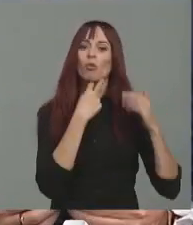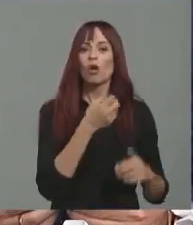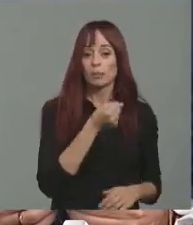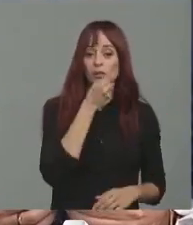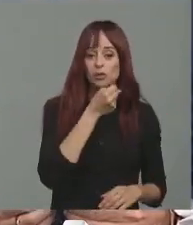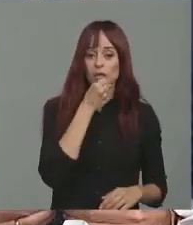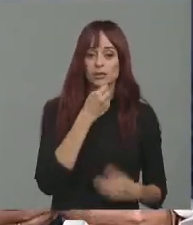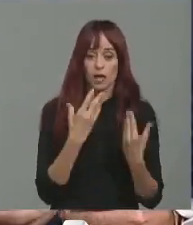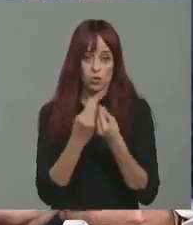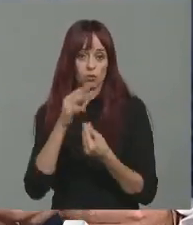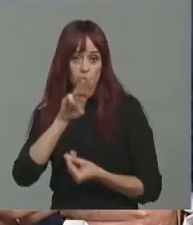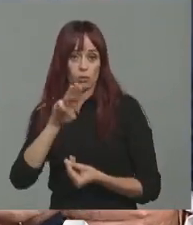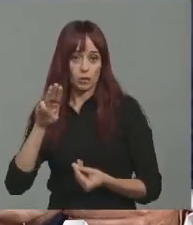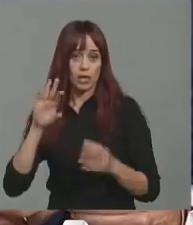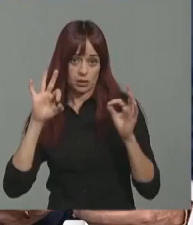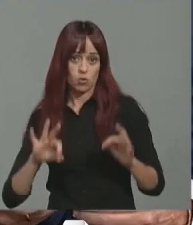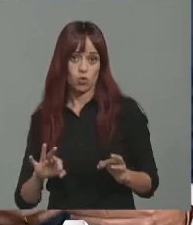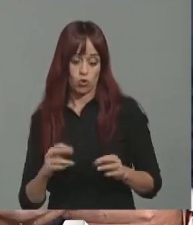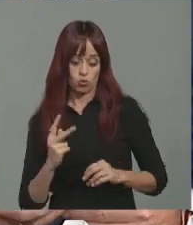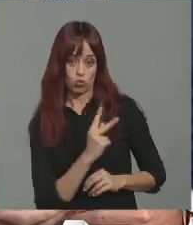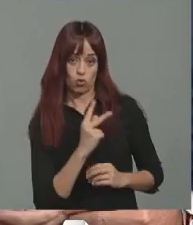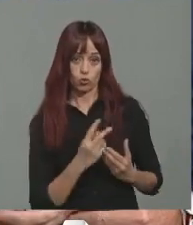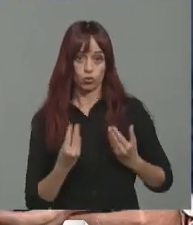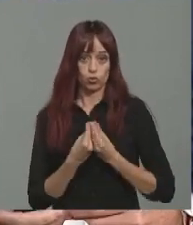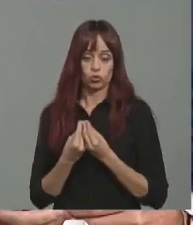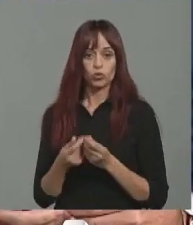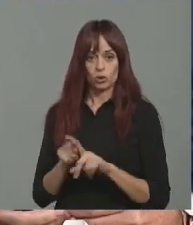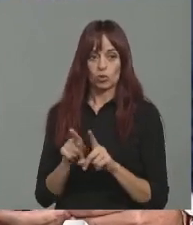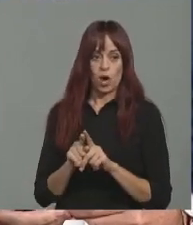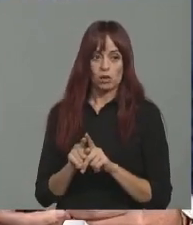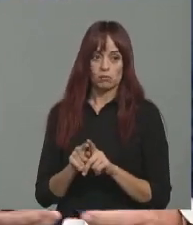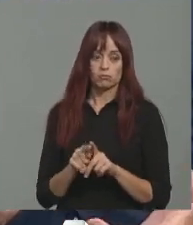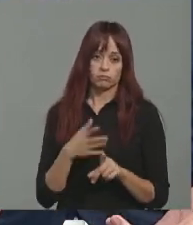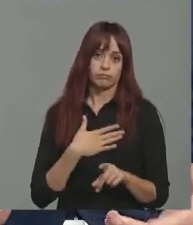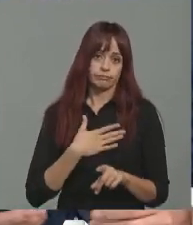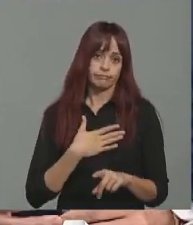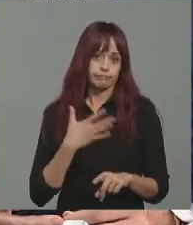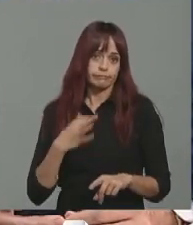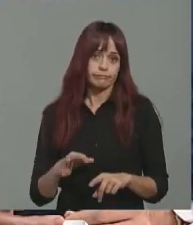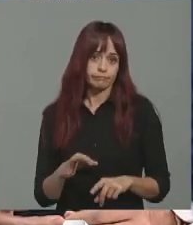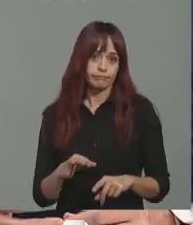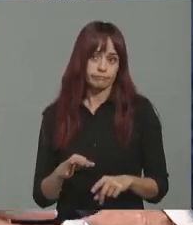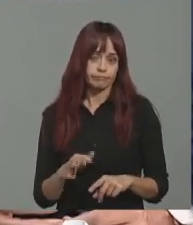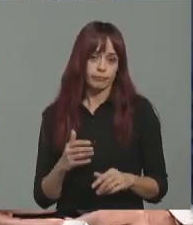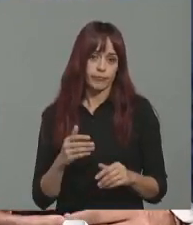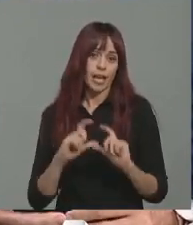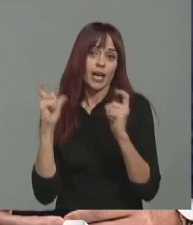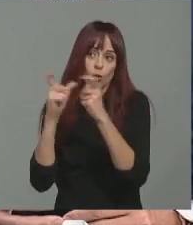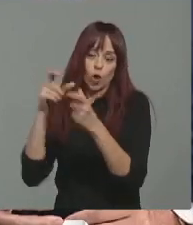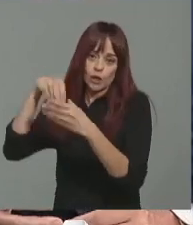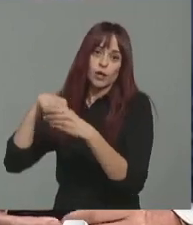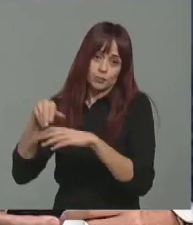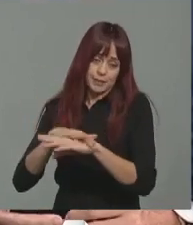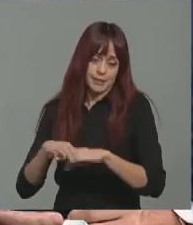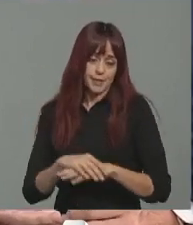unida a la del Partido Popular, seguramente sí que tendría cita o sí que tendría algún tipo de expectativa de reunión en el Ministerio.